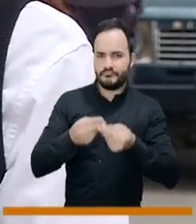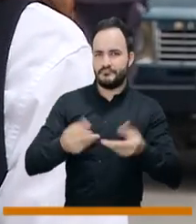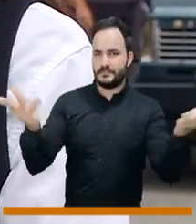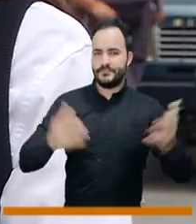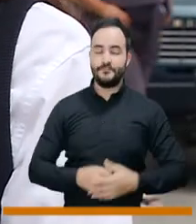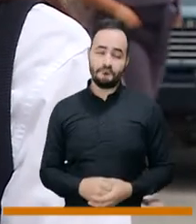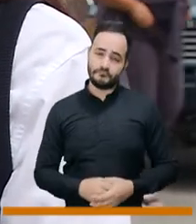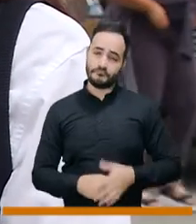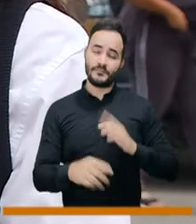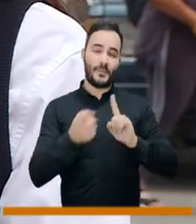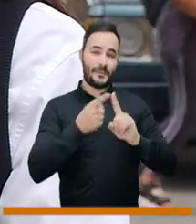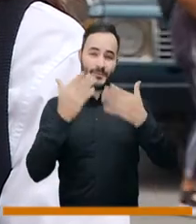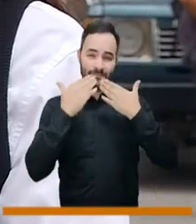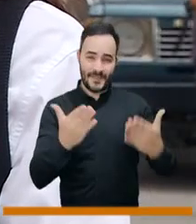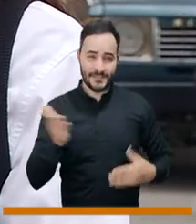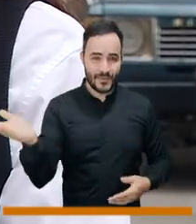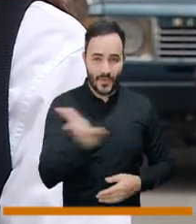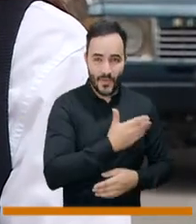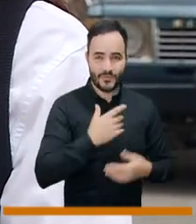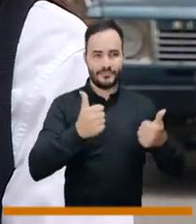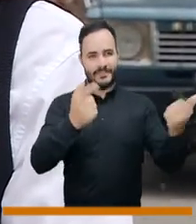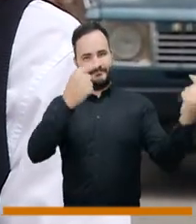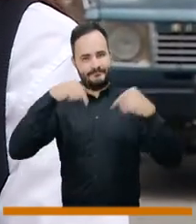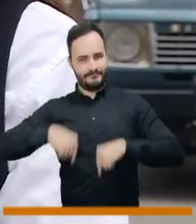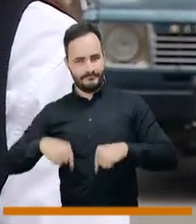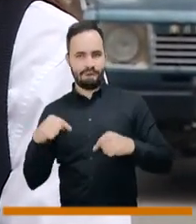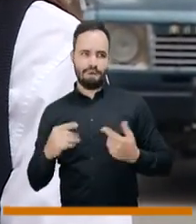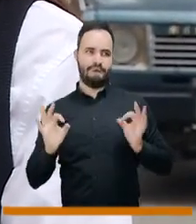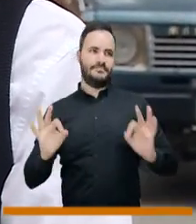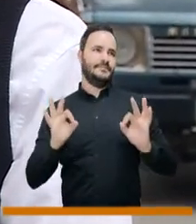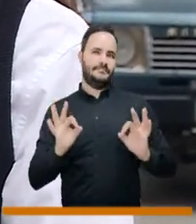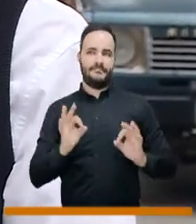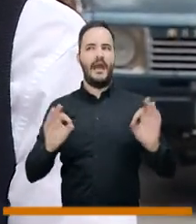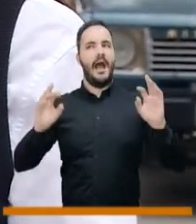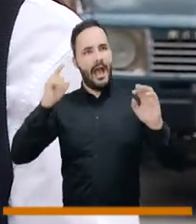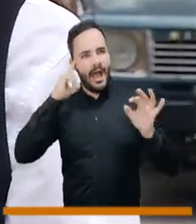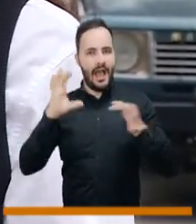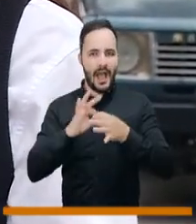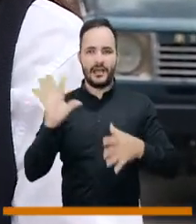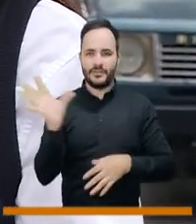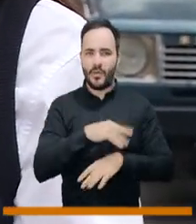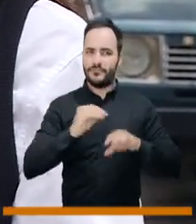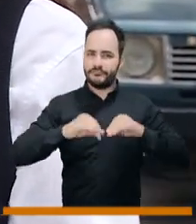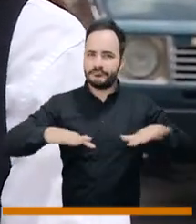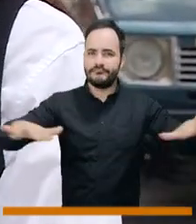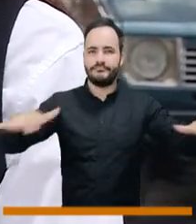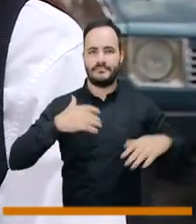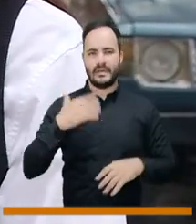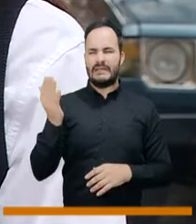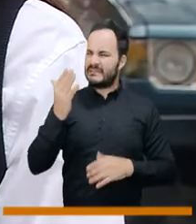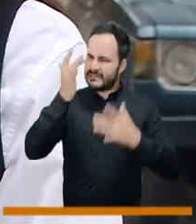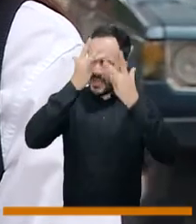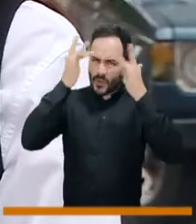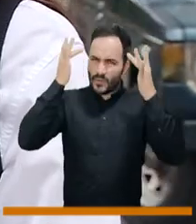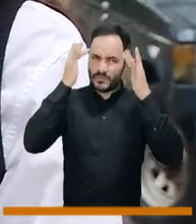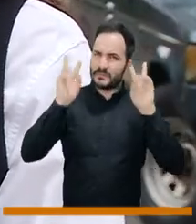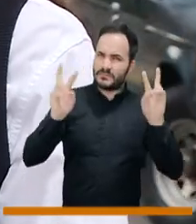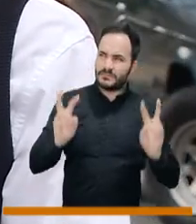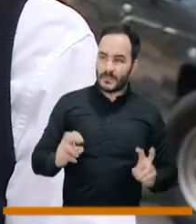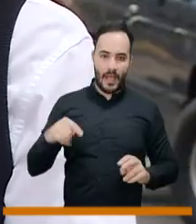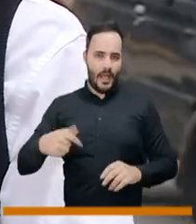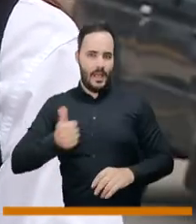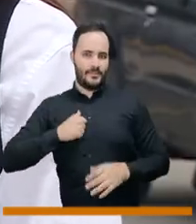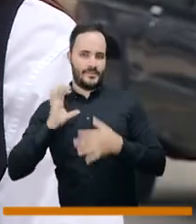institución porque siempre es una muy buena oportunidad de hablar de salud mental y todo lo que la gente pueda saber va a venir en pro de la atención.